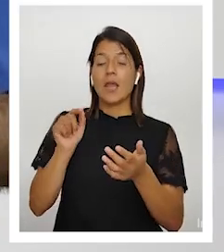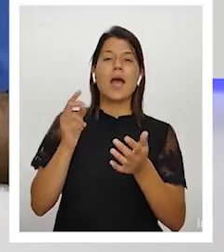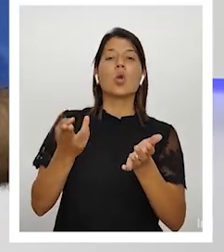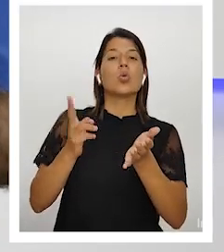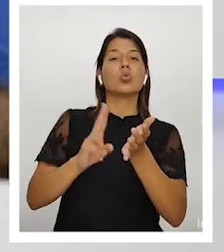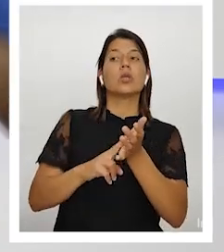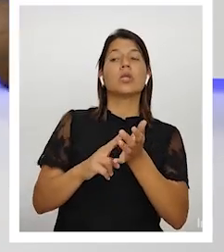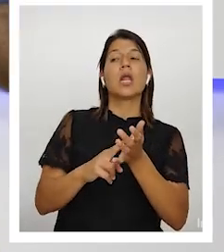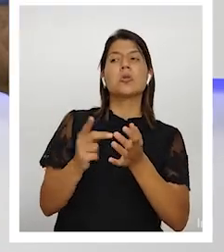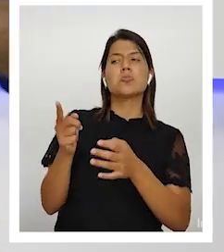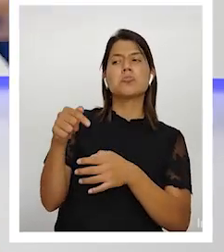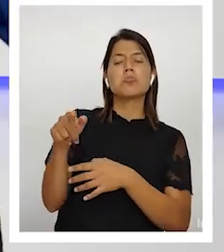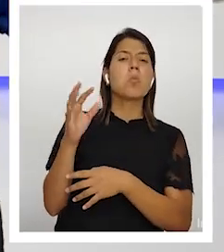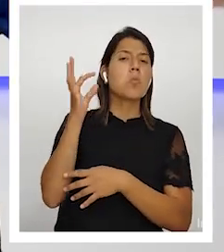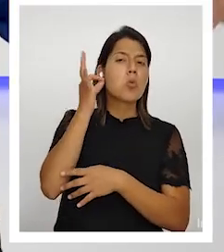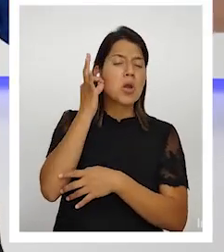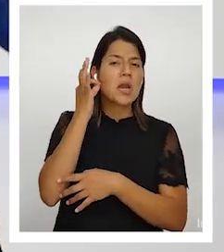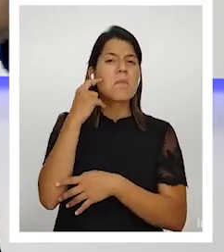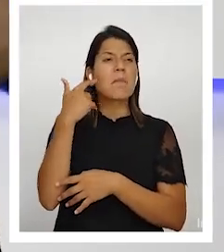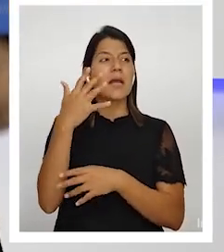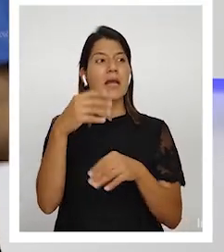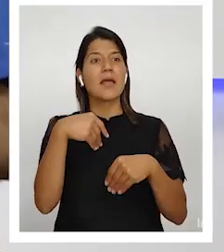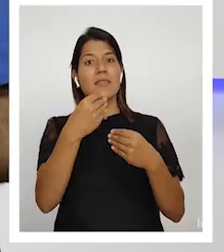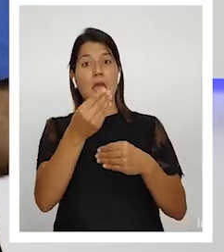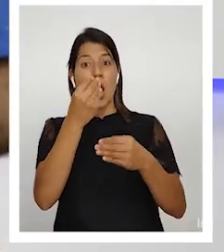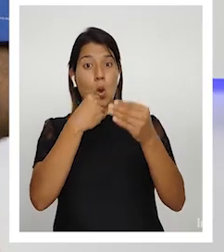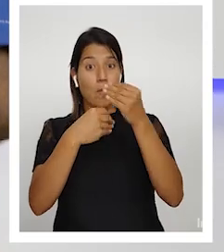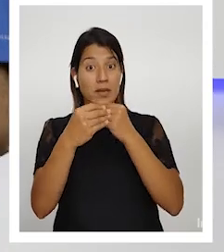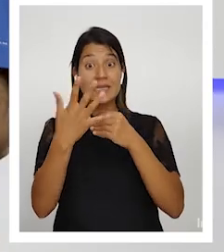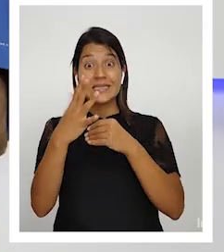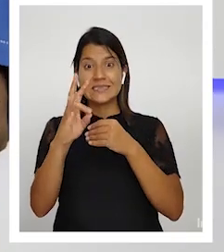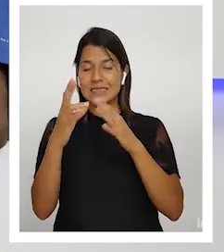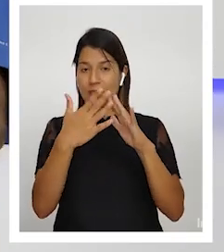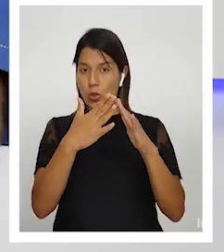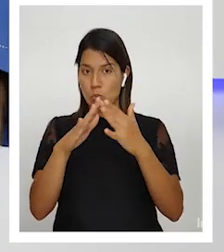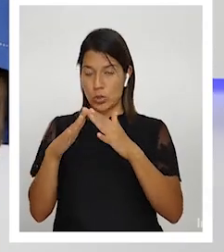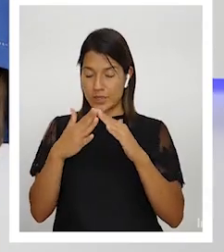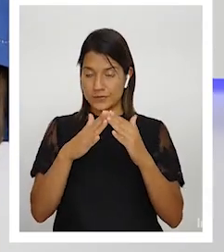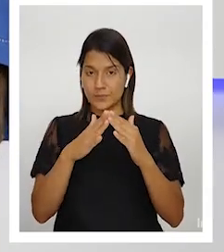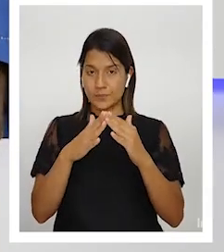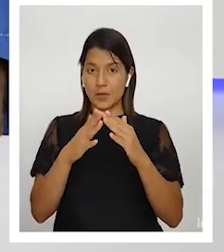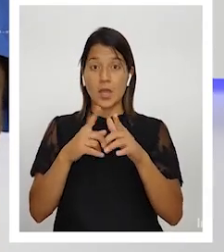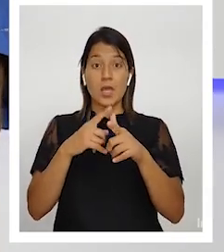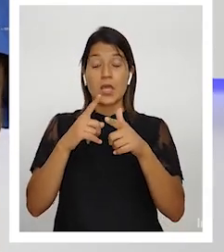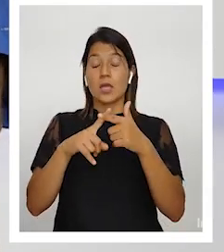porque les tenían de comer eran 17 comunidades que nos sale toda la